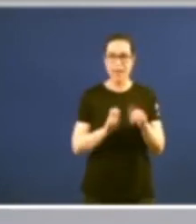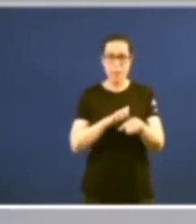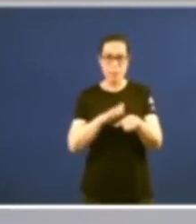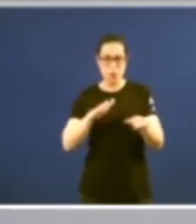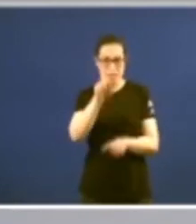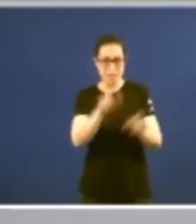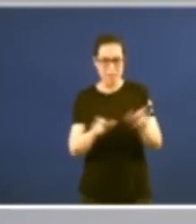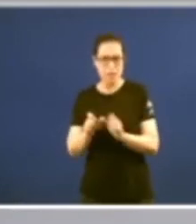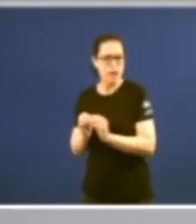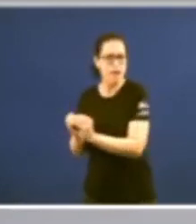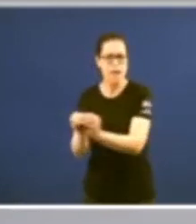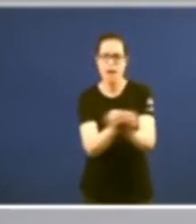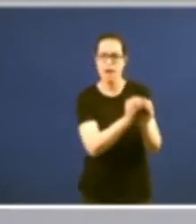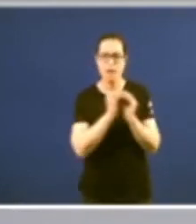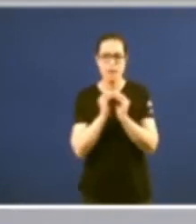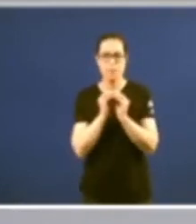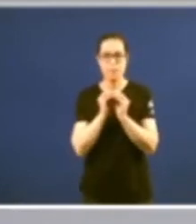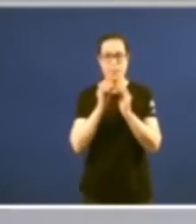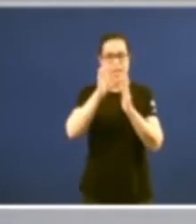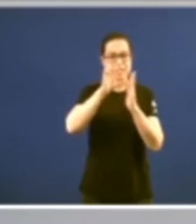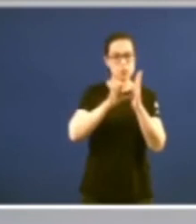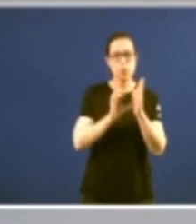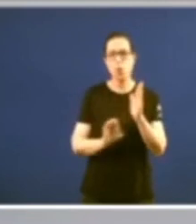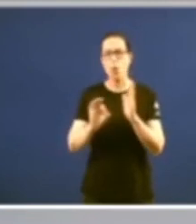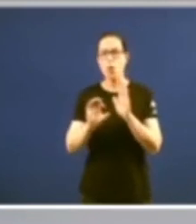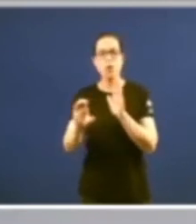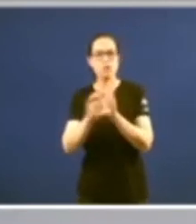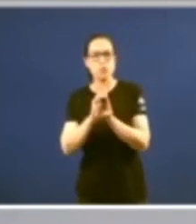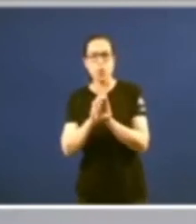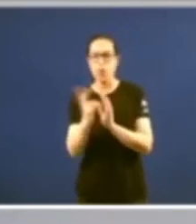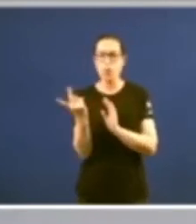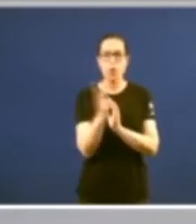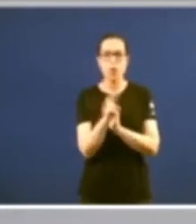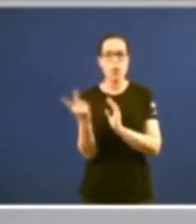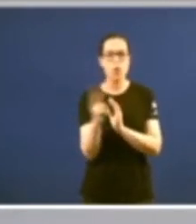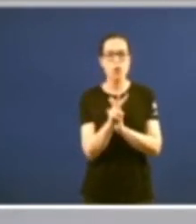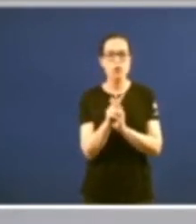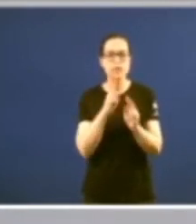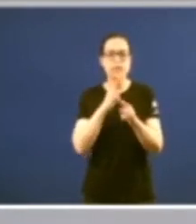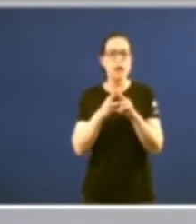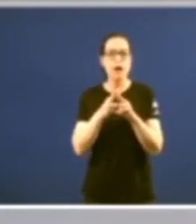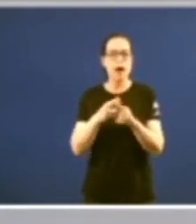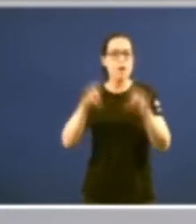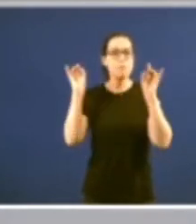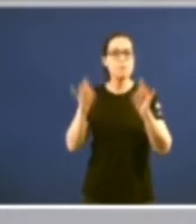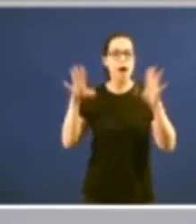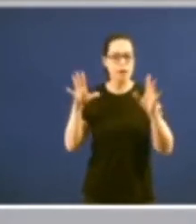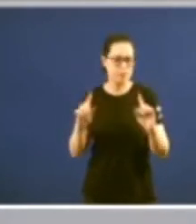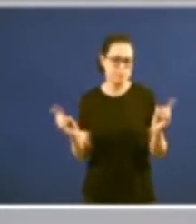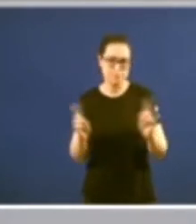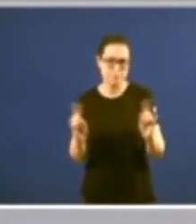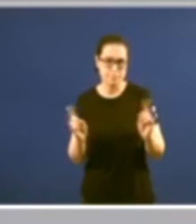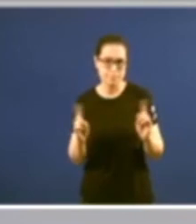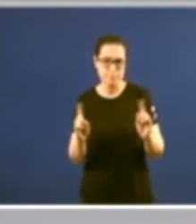poboación ningún estatuto ou constitución son de por sí unha solución máxica e